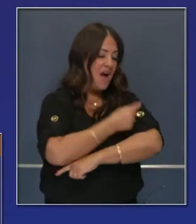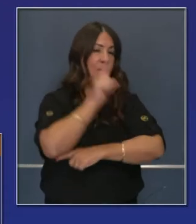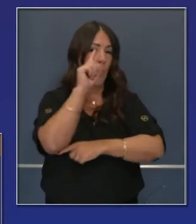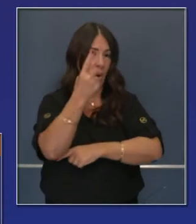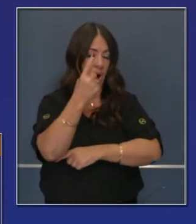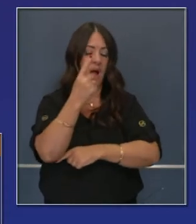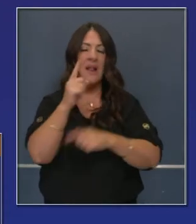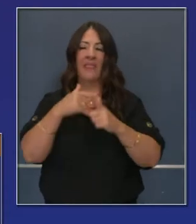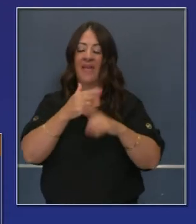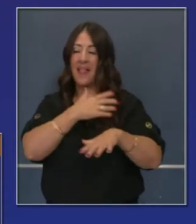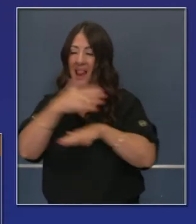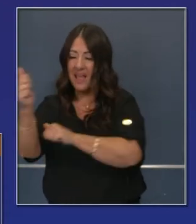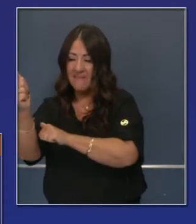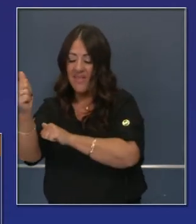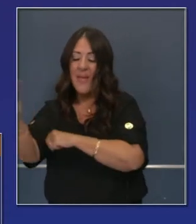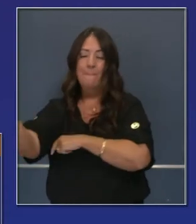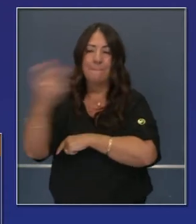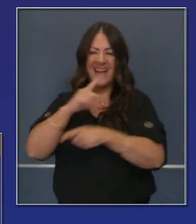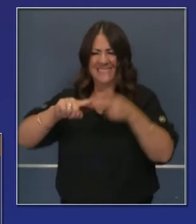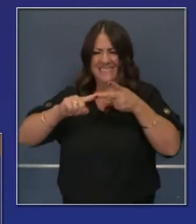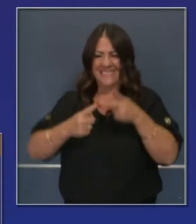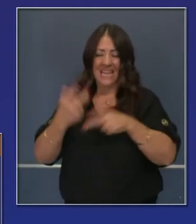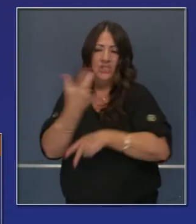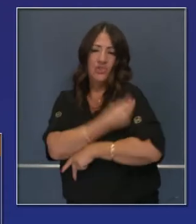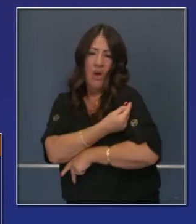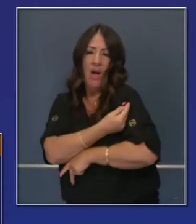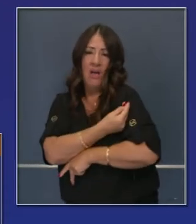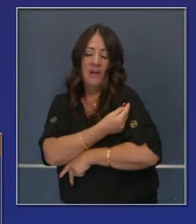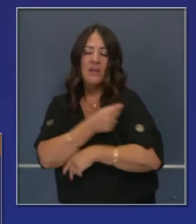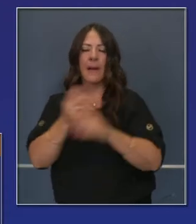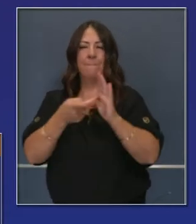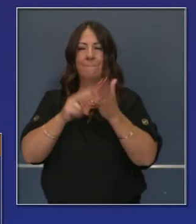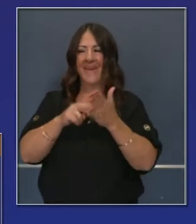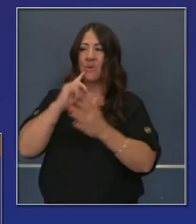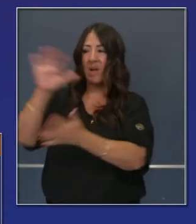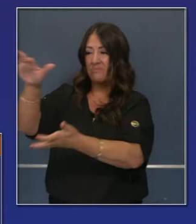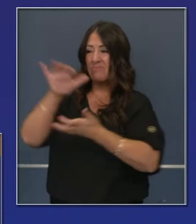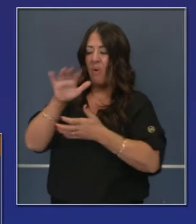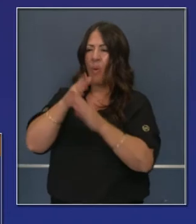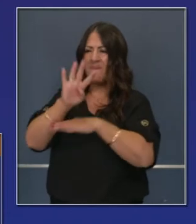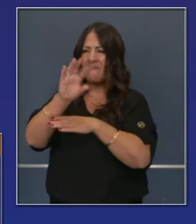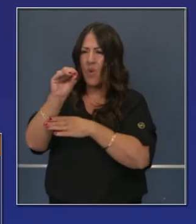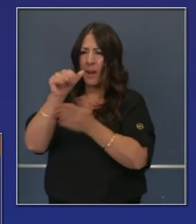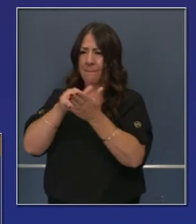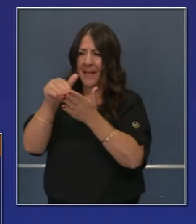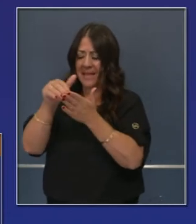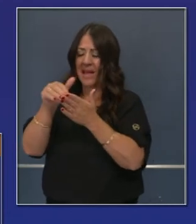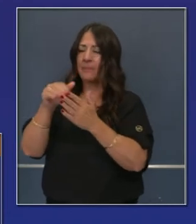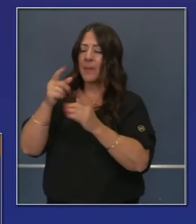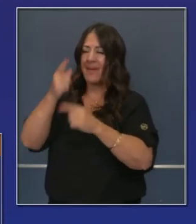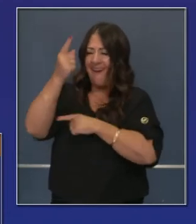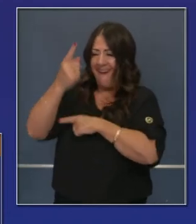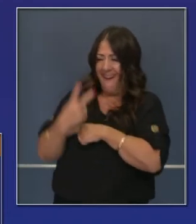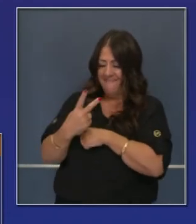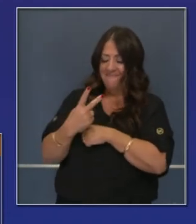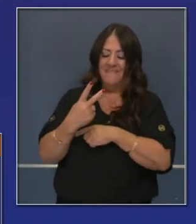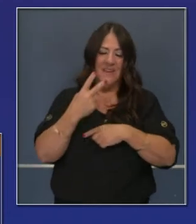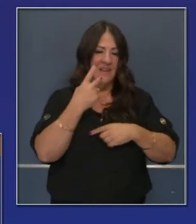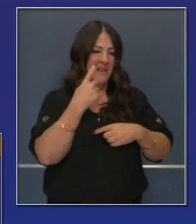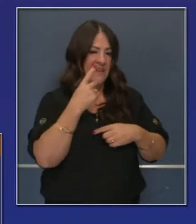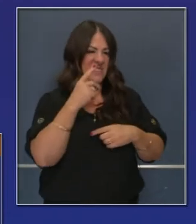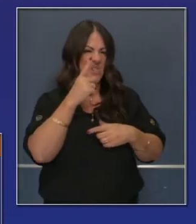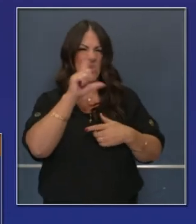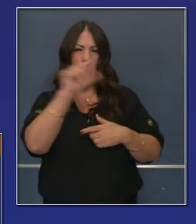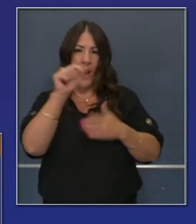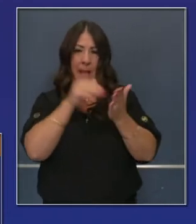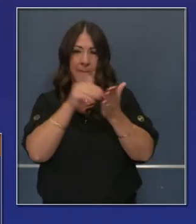gente venga a la segunda administración, ese número de 45 millones tiene que dividirlo por dos y tomar un porcentaje en cualquier estado,